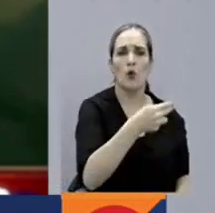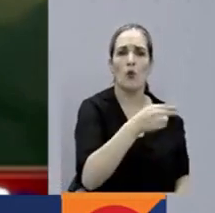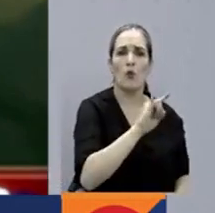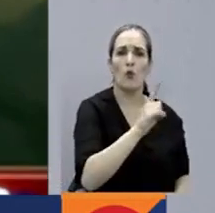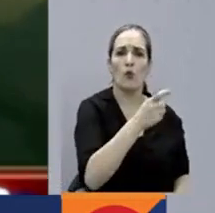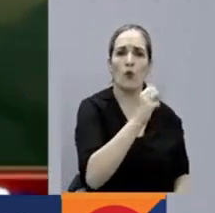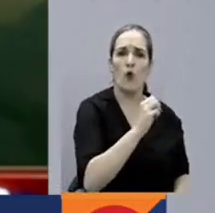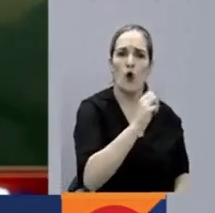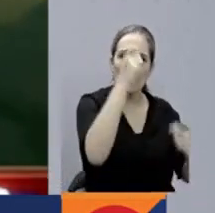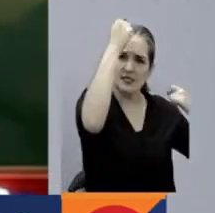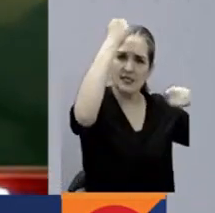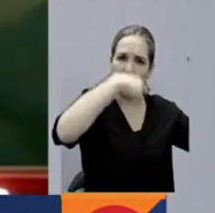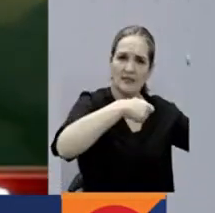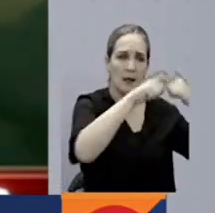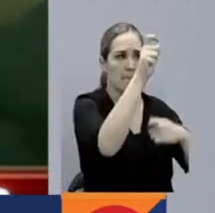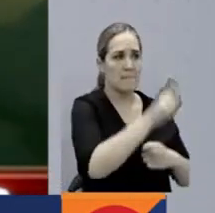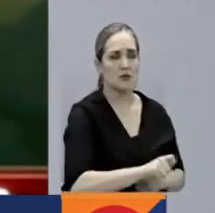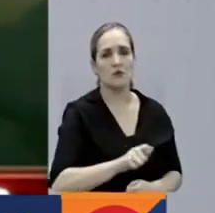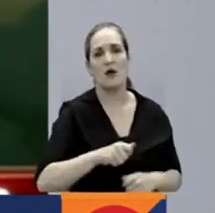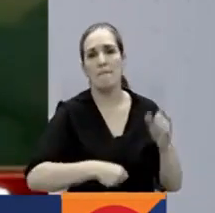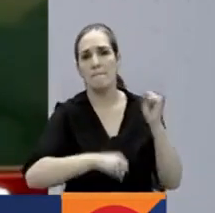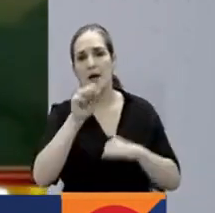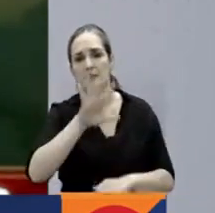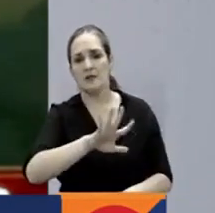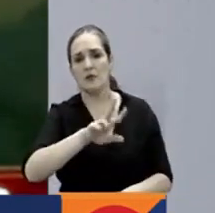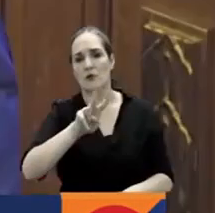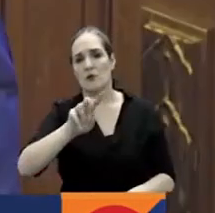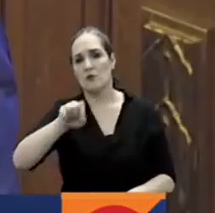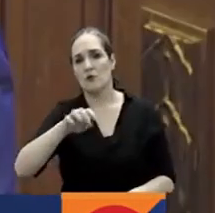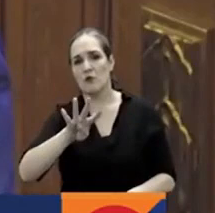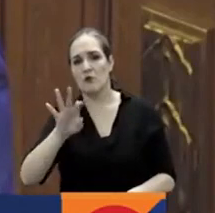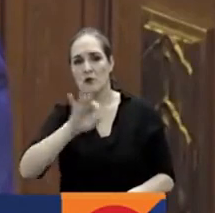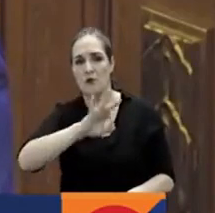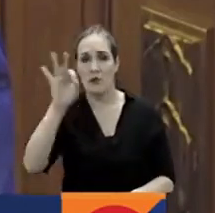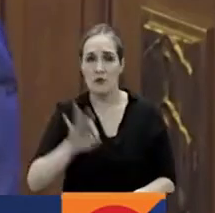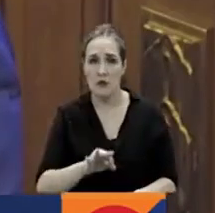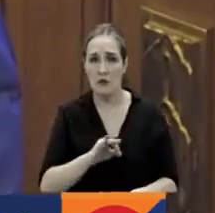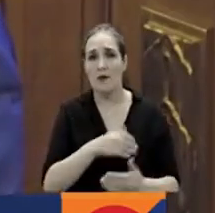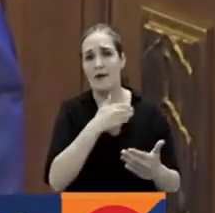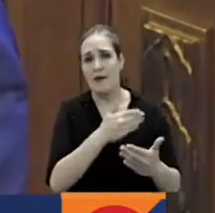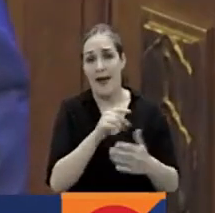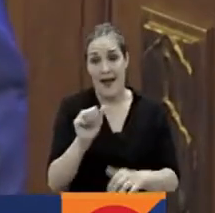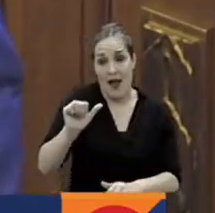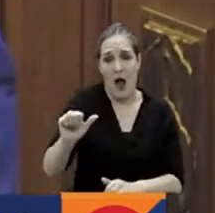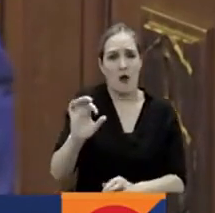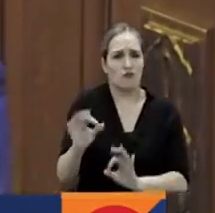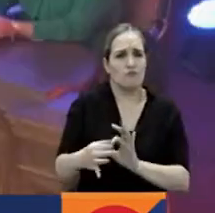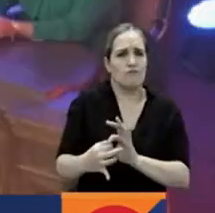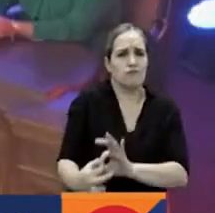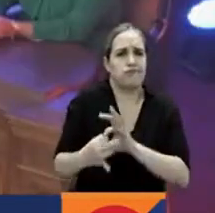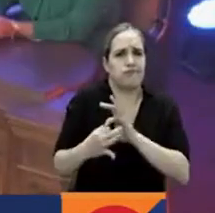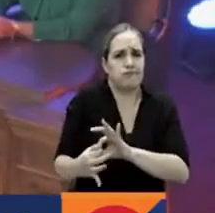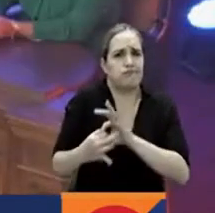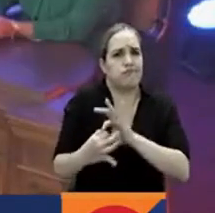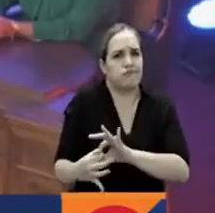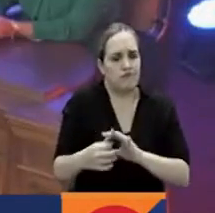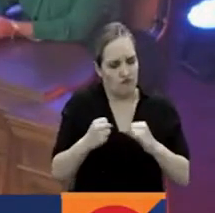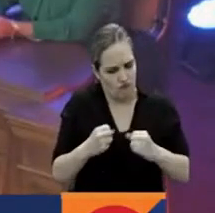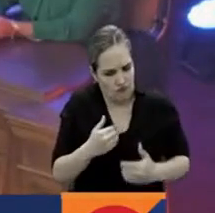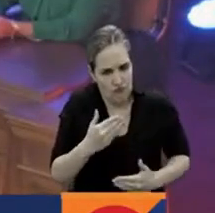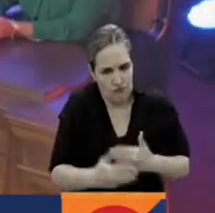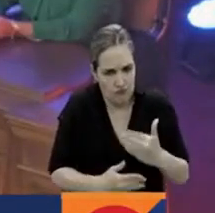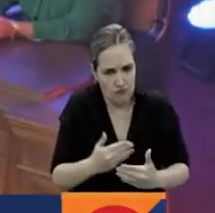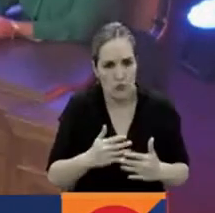el 54.42% de los votos. Una de las mujeres determinantes de la solidez de ese